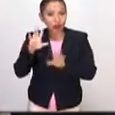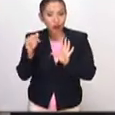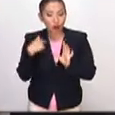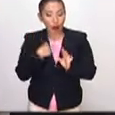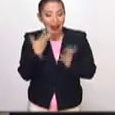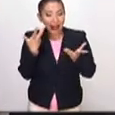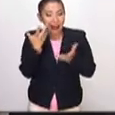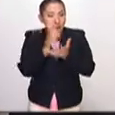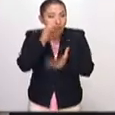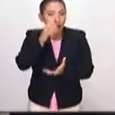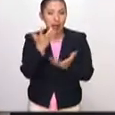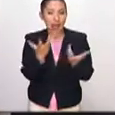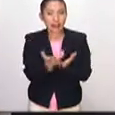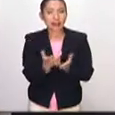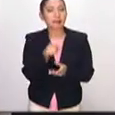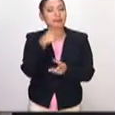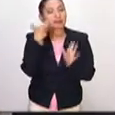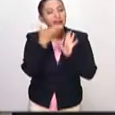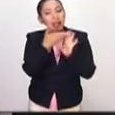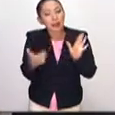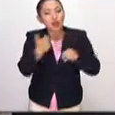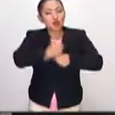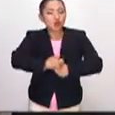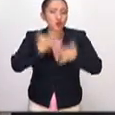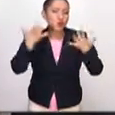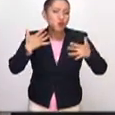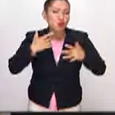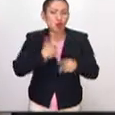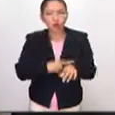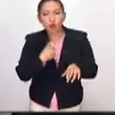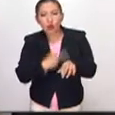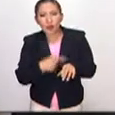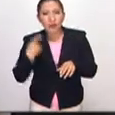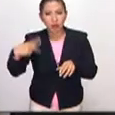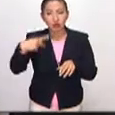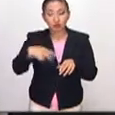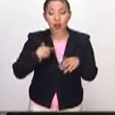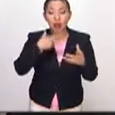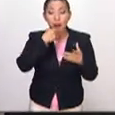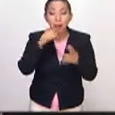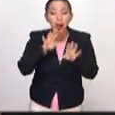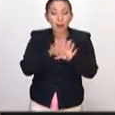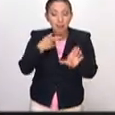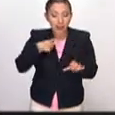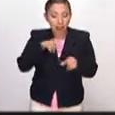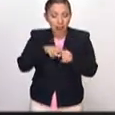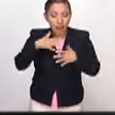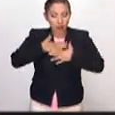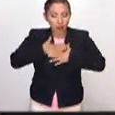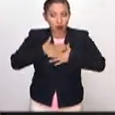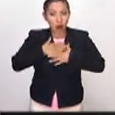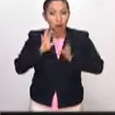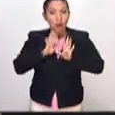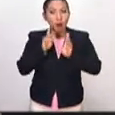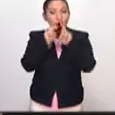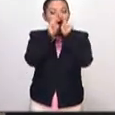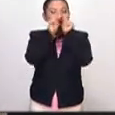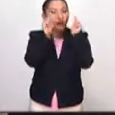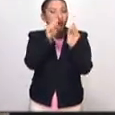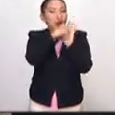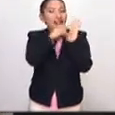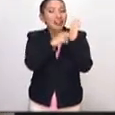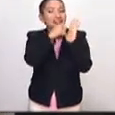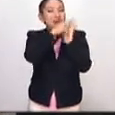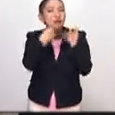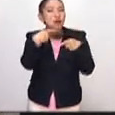que ya en una época con ese malestar físico, el artista la toma como algo muy personal. testamento, su despedida. es como un legado,